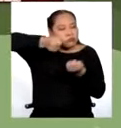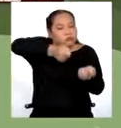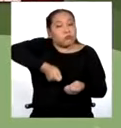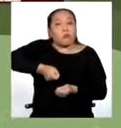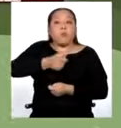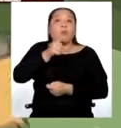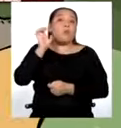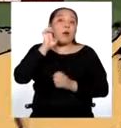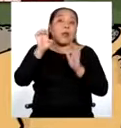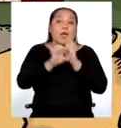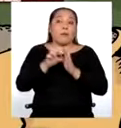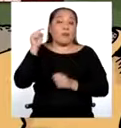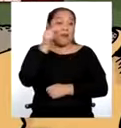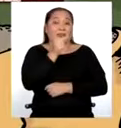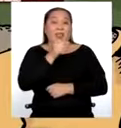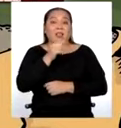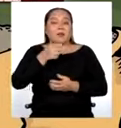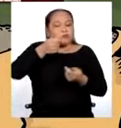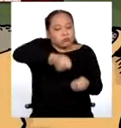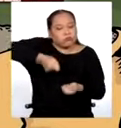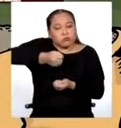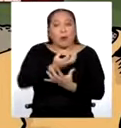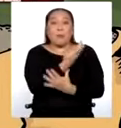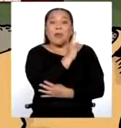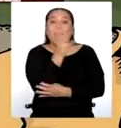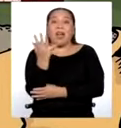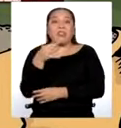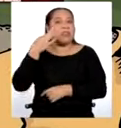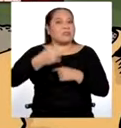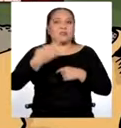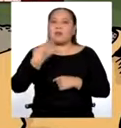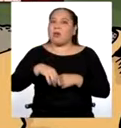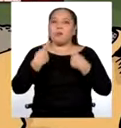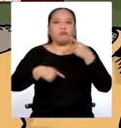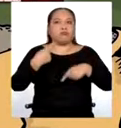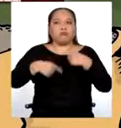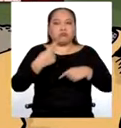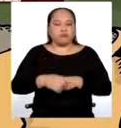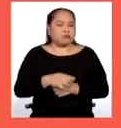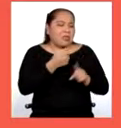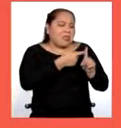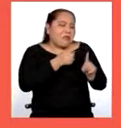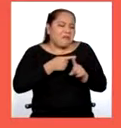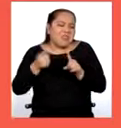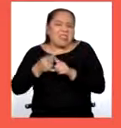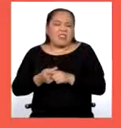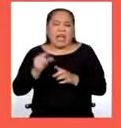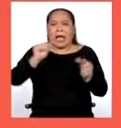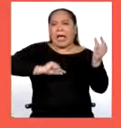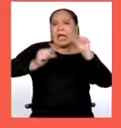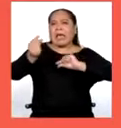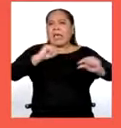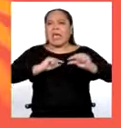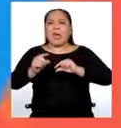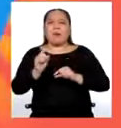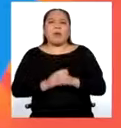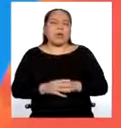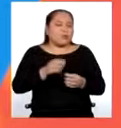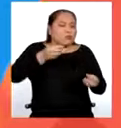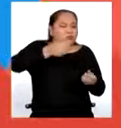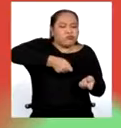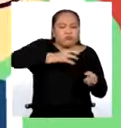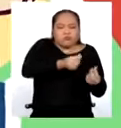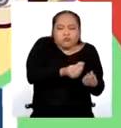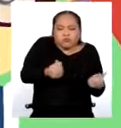Por ejemplo, Hugo cultiva sus plantas casi siempre. Él utiliza diferentes productos químicos como fertilizantes y